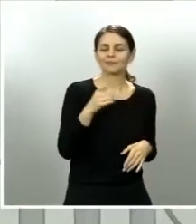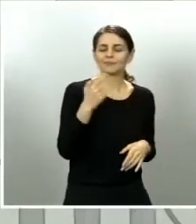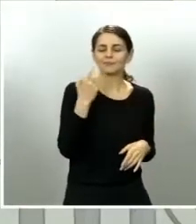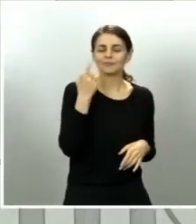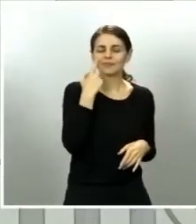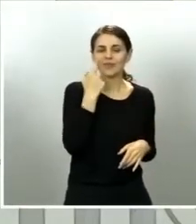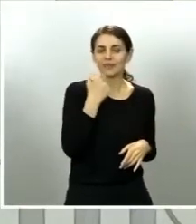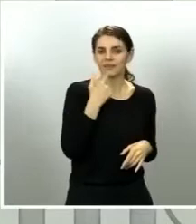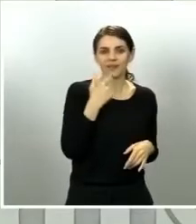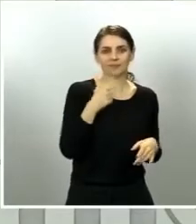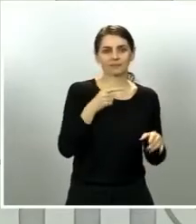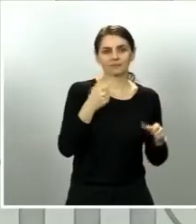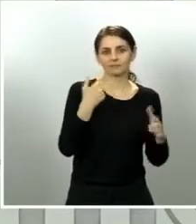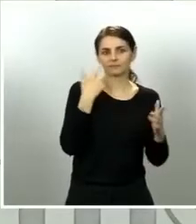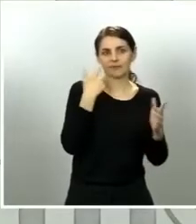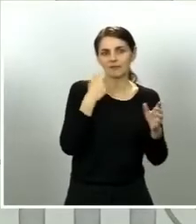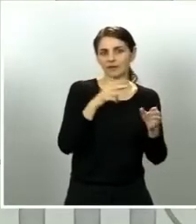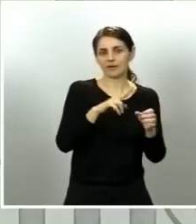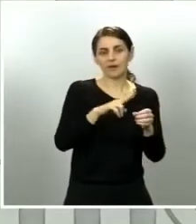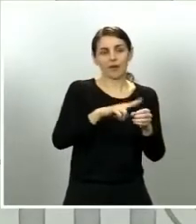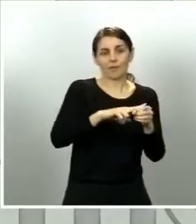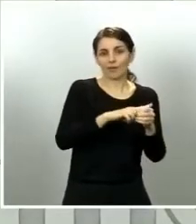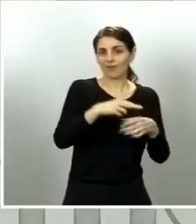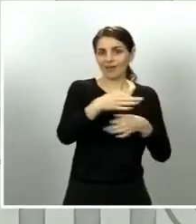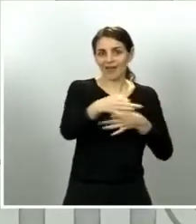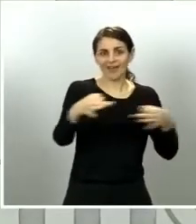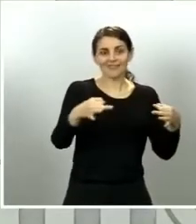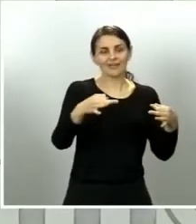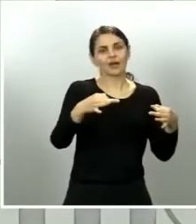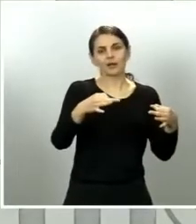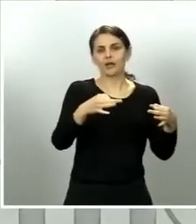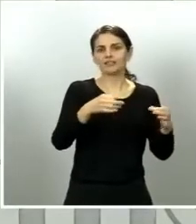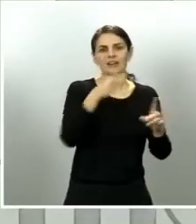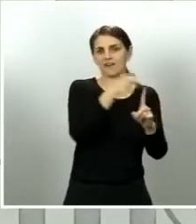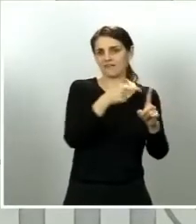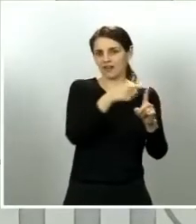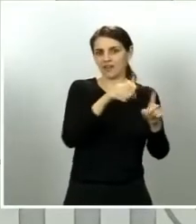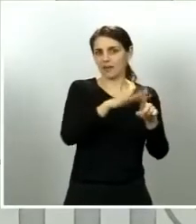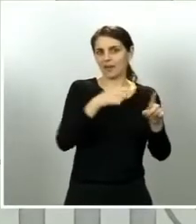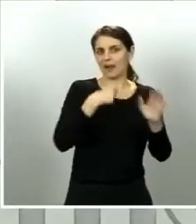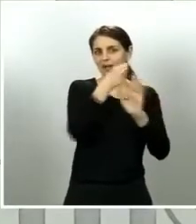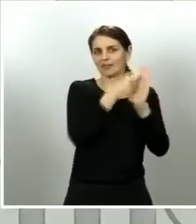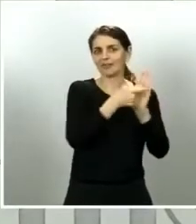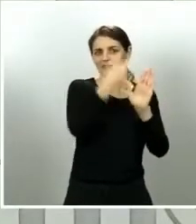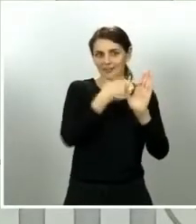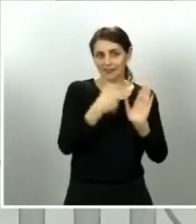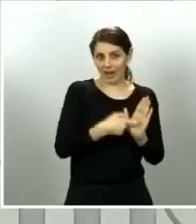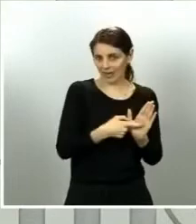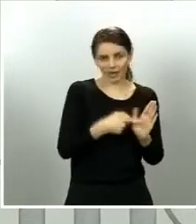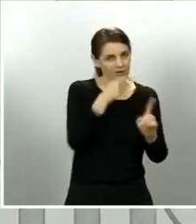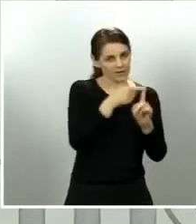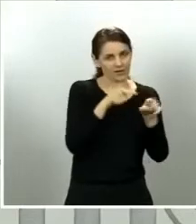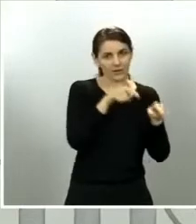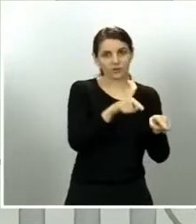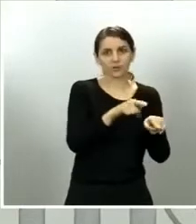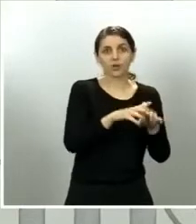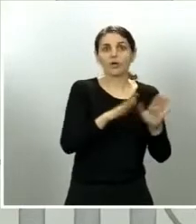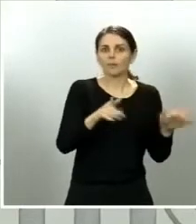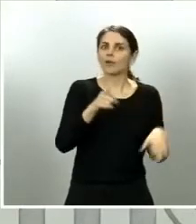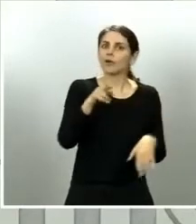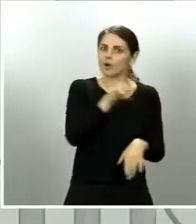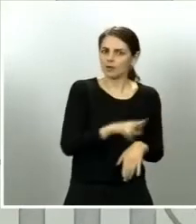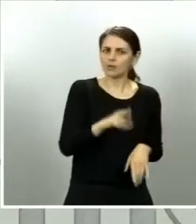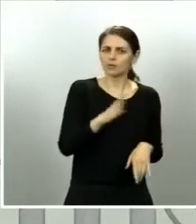territorial para la desescalada es la provincia de la isla pero también he dicho que si hay comunidades autónomas que tienen planteamientos distintos y que son planteamientos